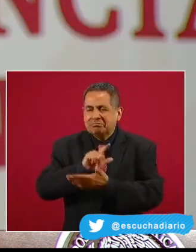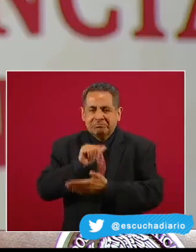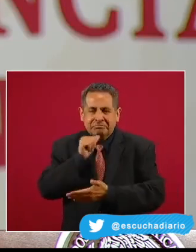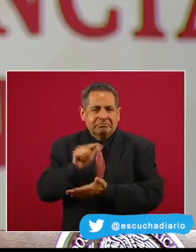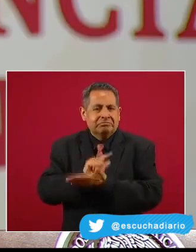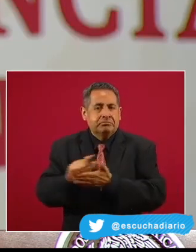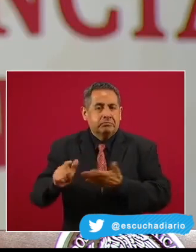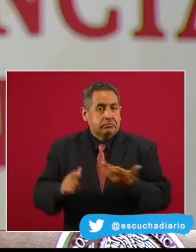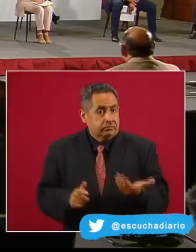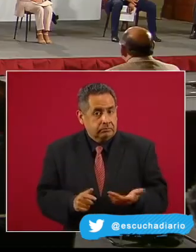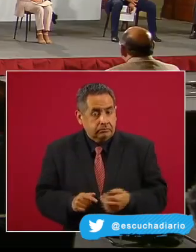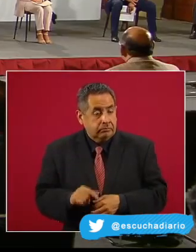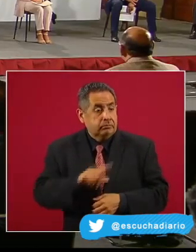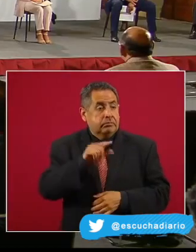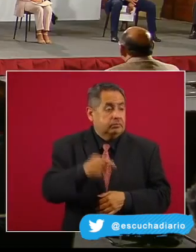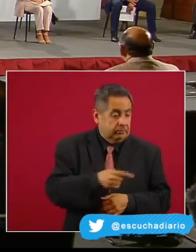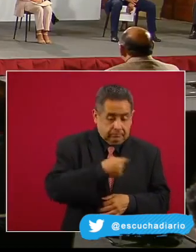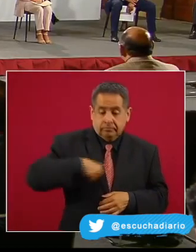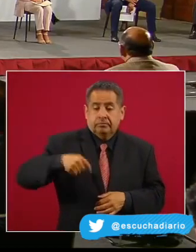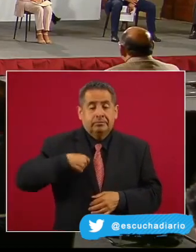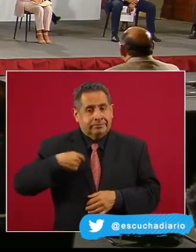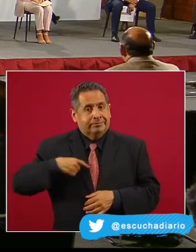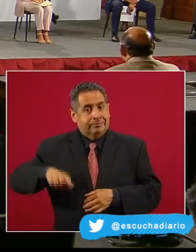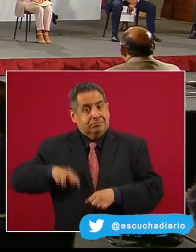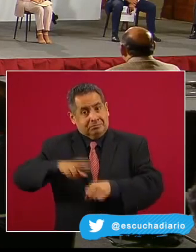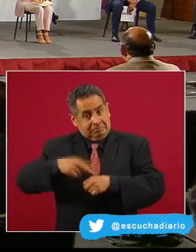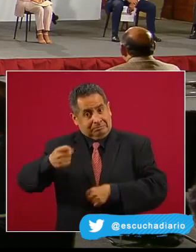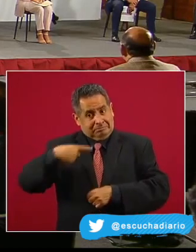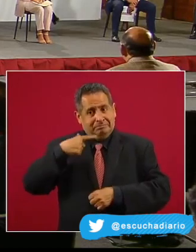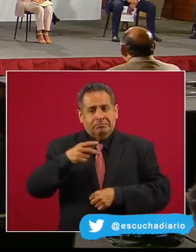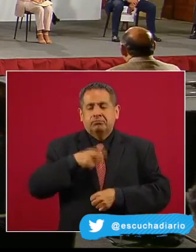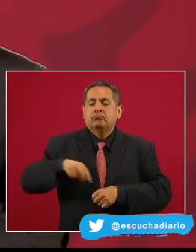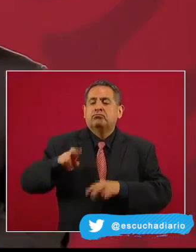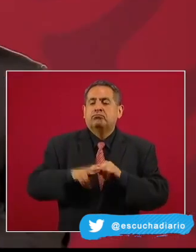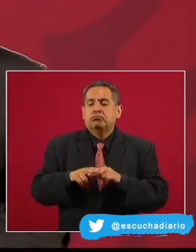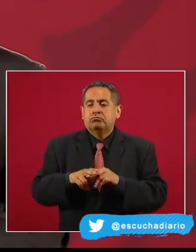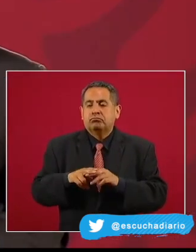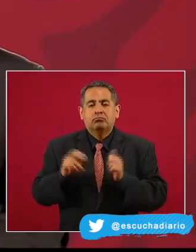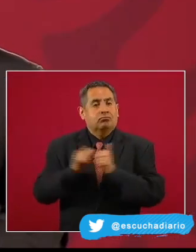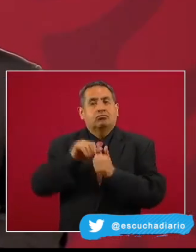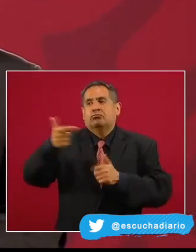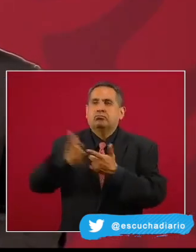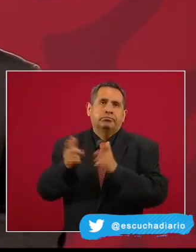Y luego llega él a gobernador de otro partido.